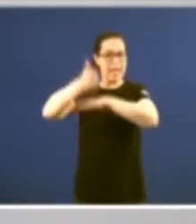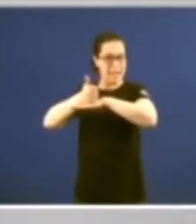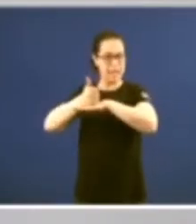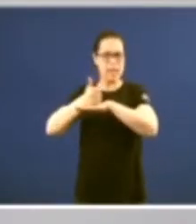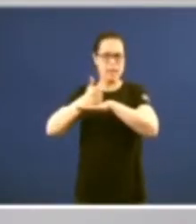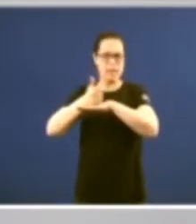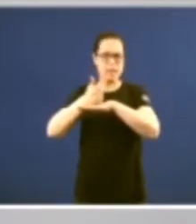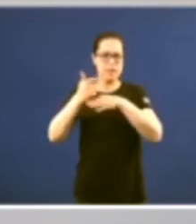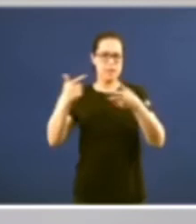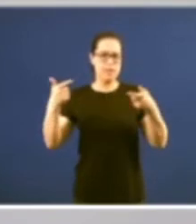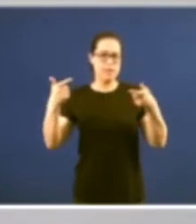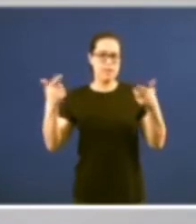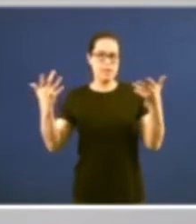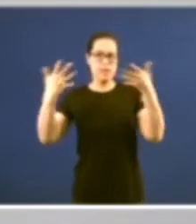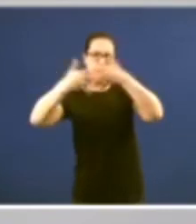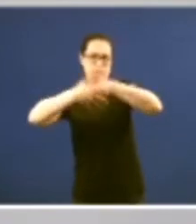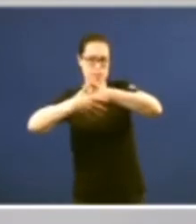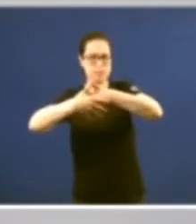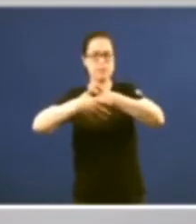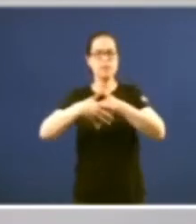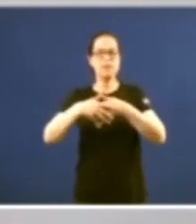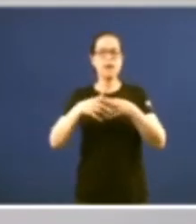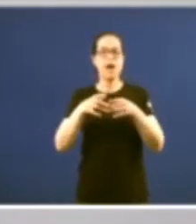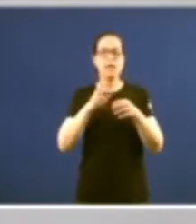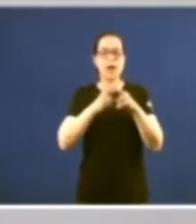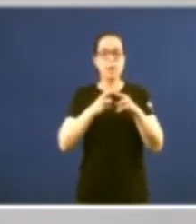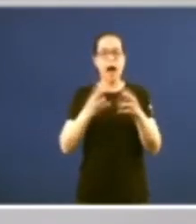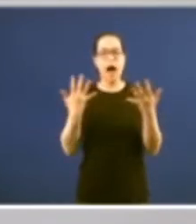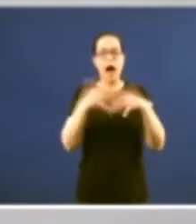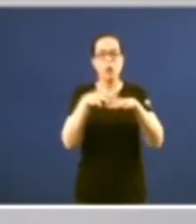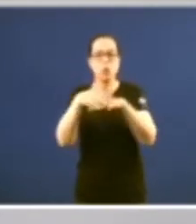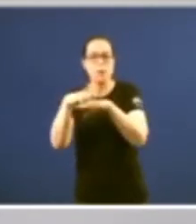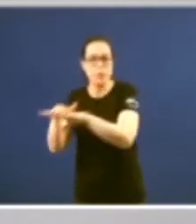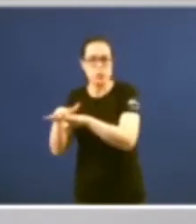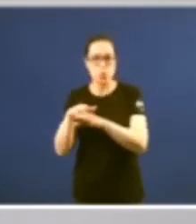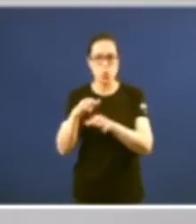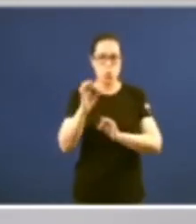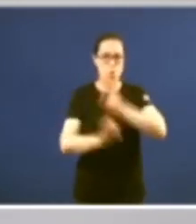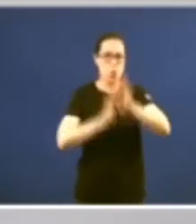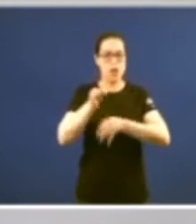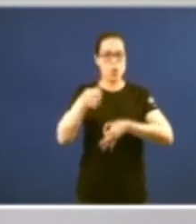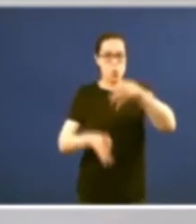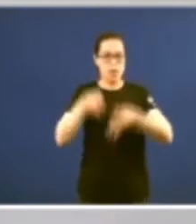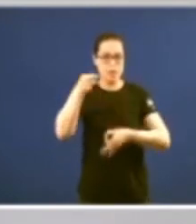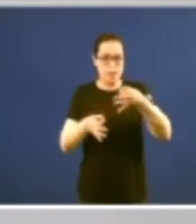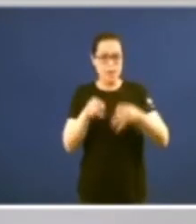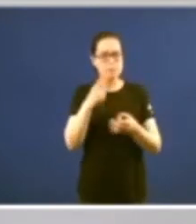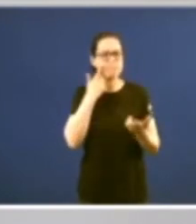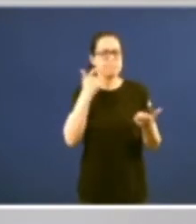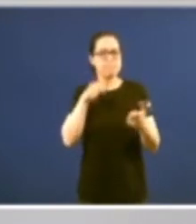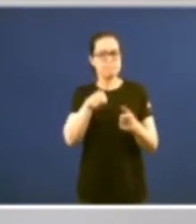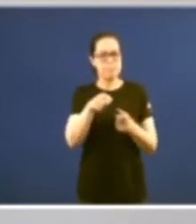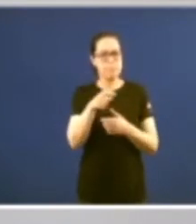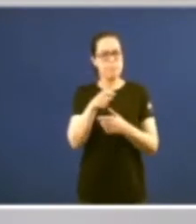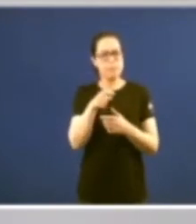propician un reagrupamiento de los órganos judiciales y en este sentido es de destacar precisamente la labor de